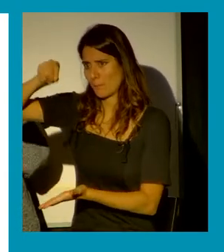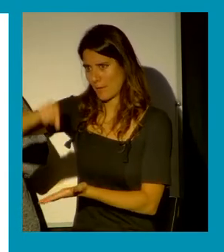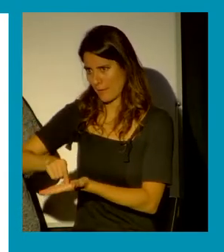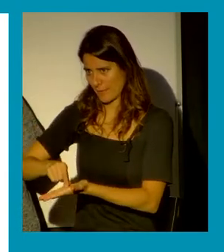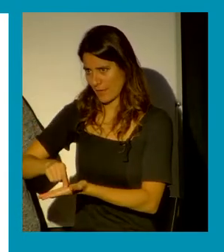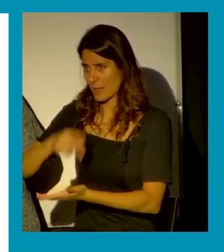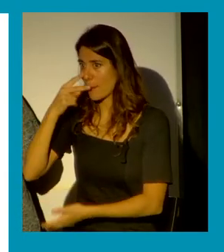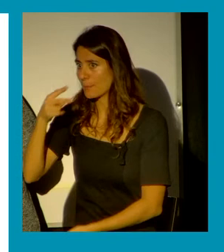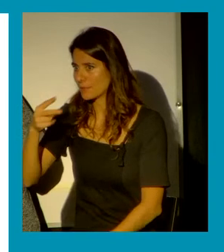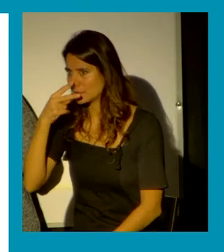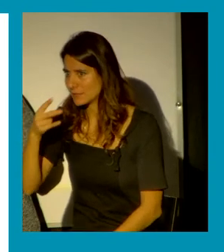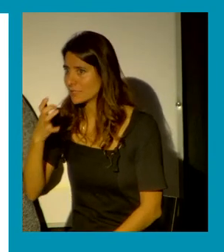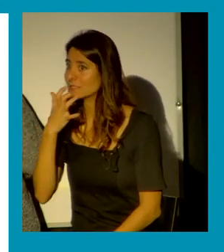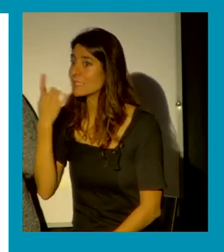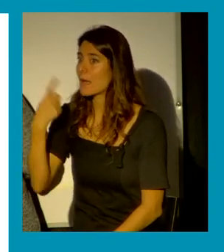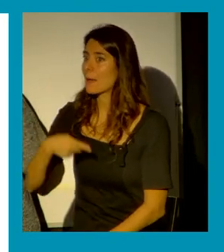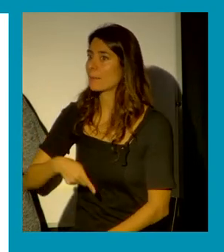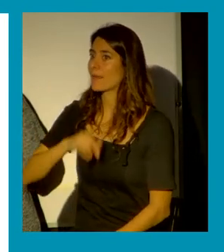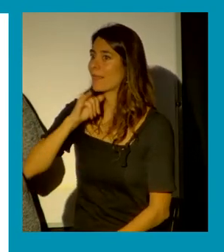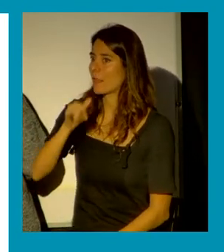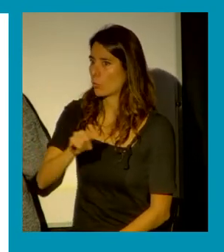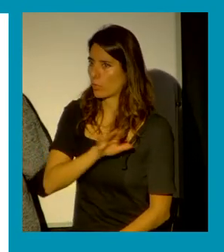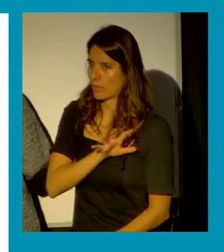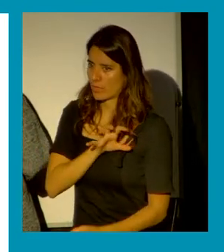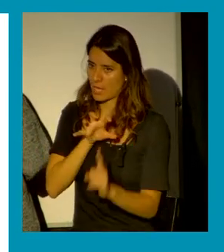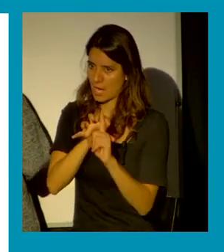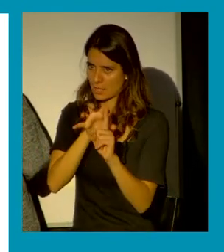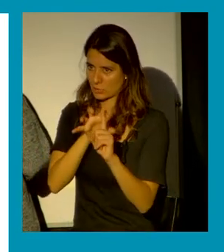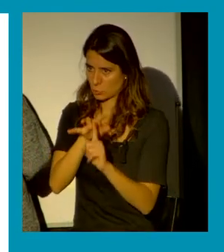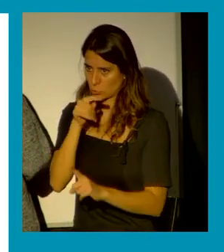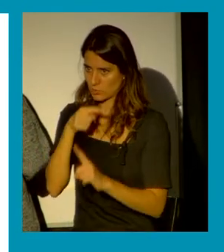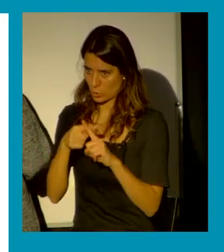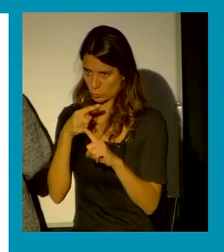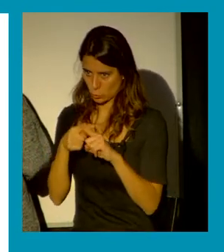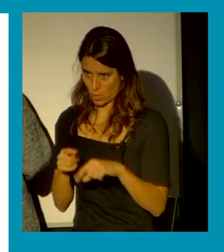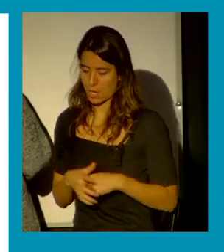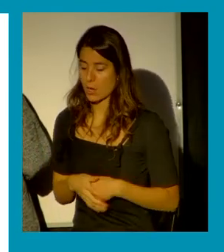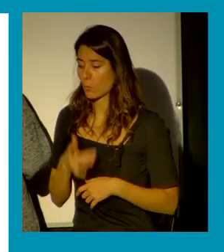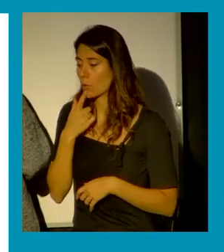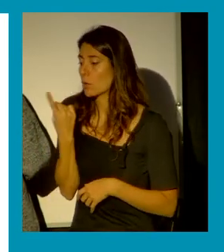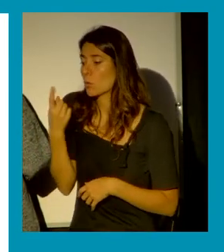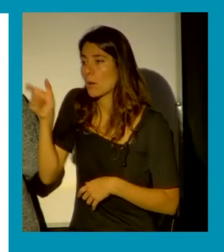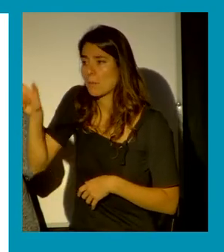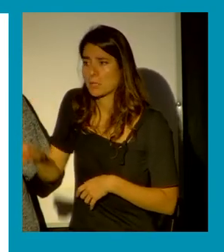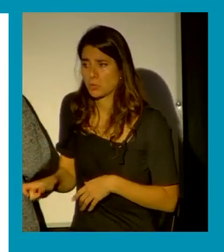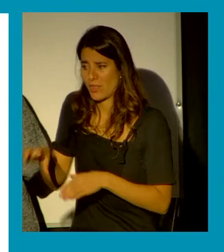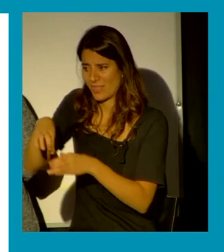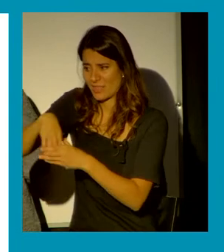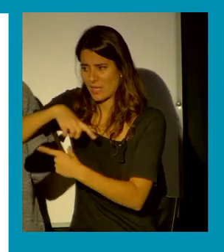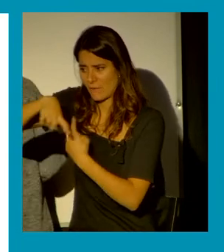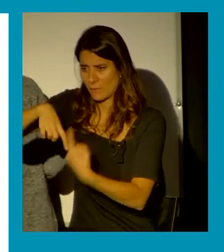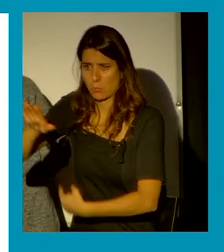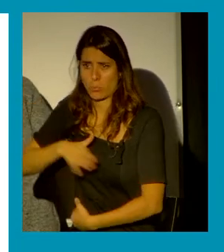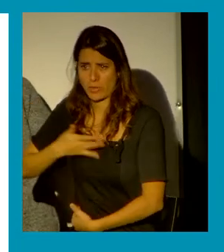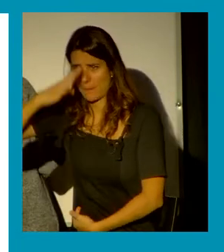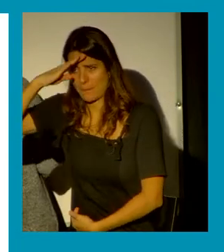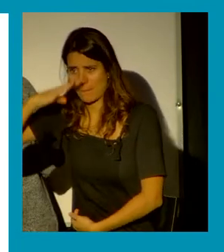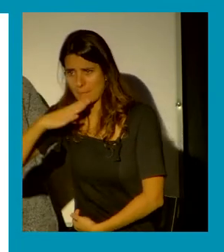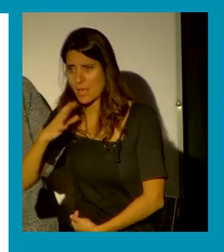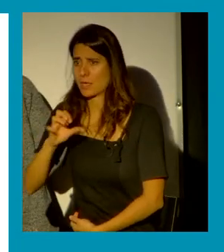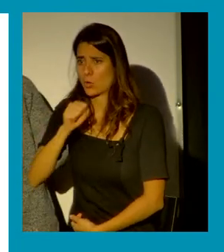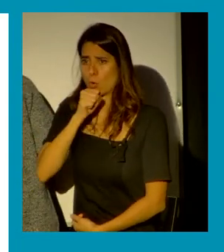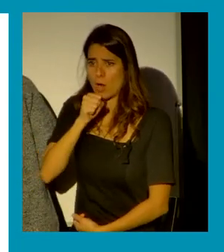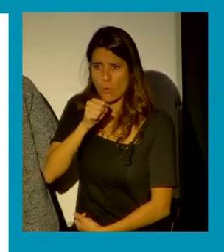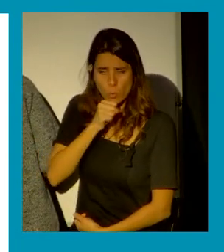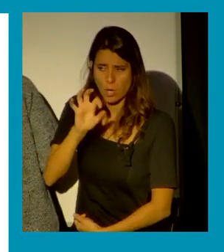de denuncia de agresión sexual por parte de alguien de la familia, padre, abuelo o alguien que pudiera estar presente